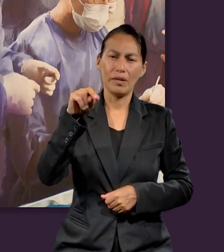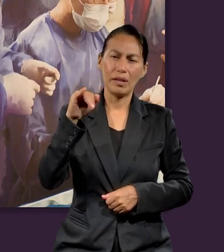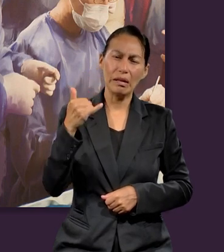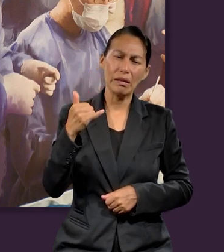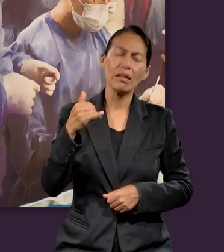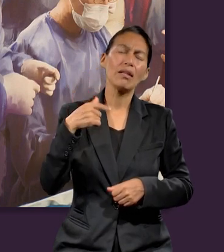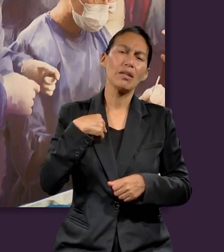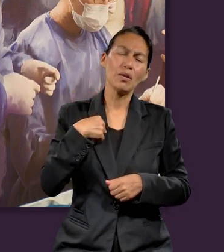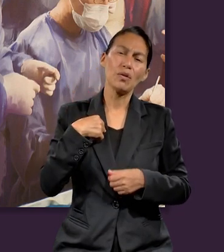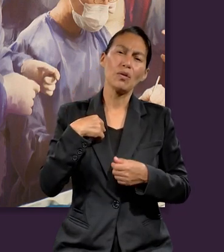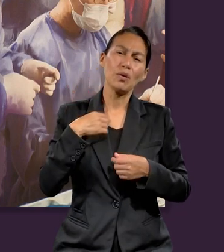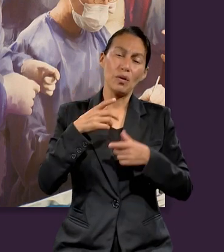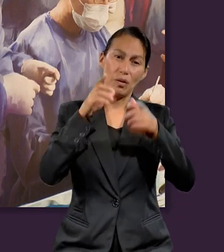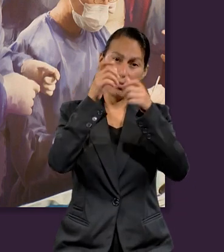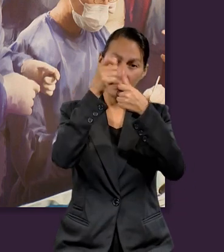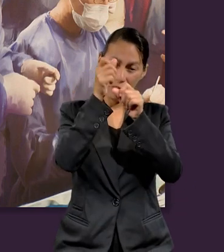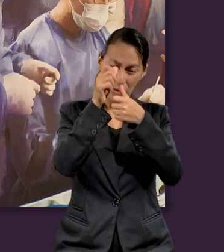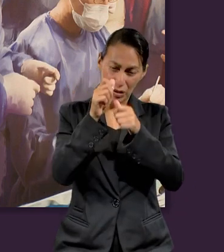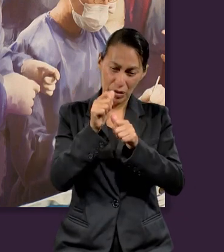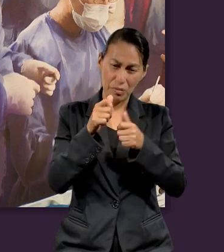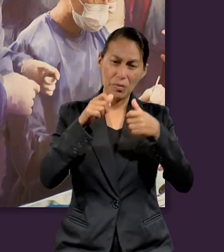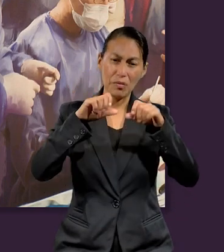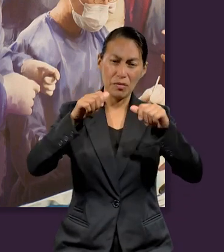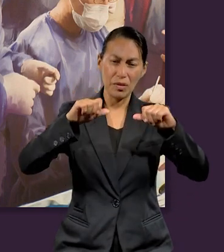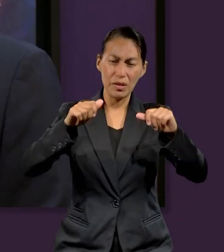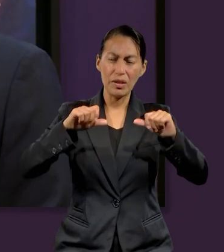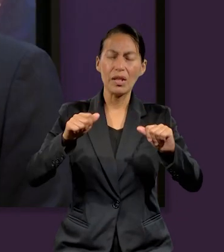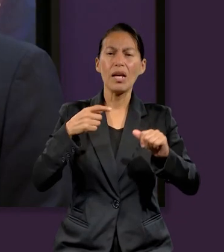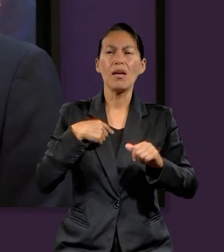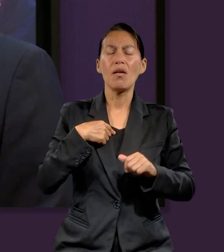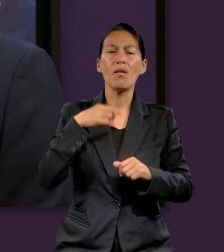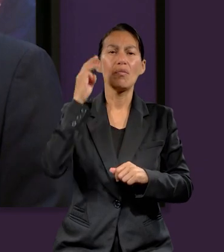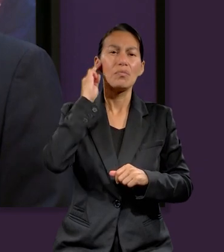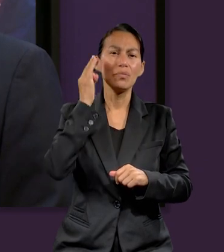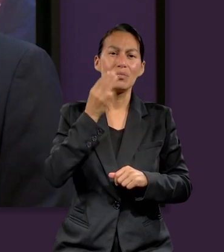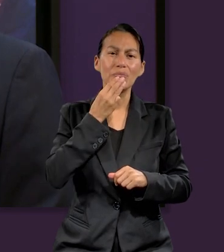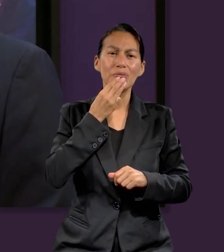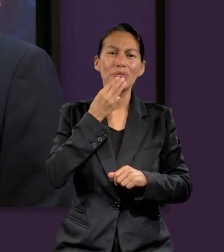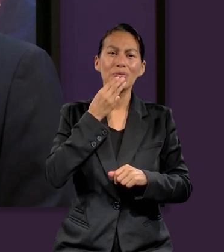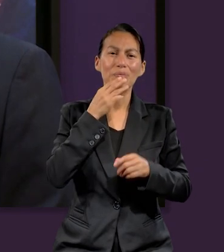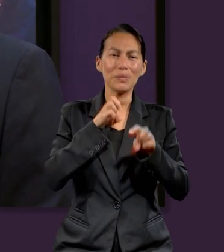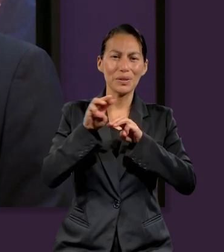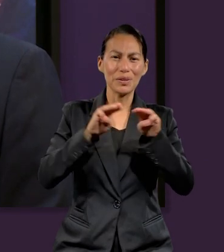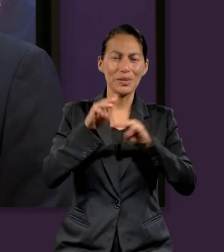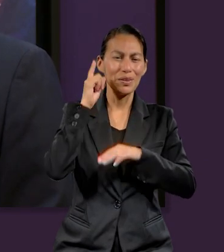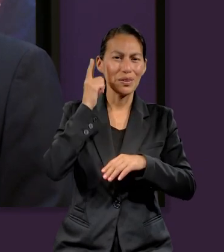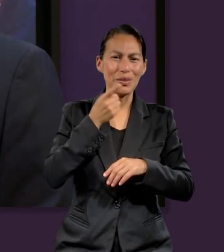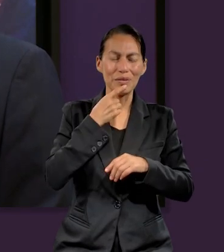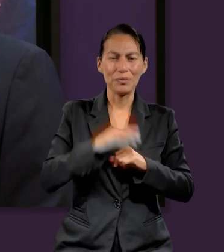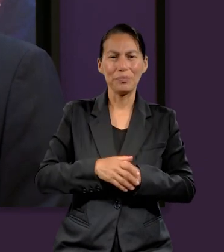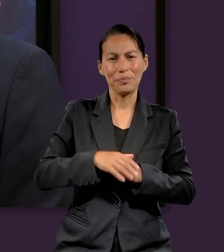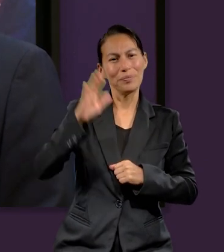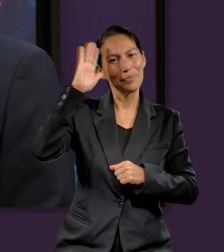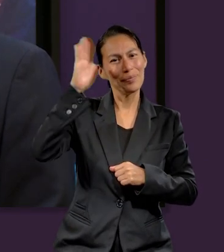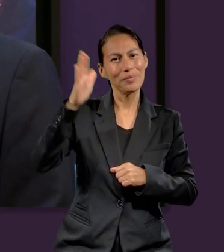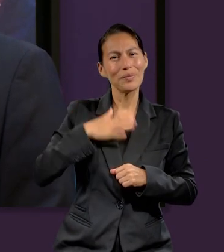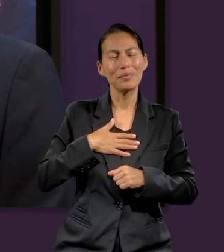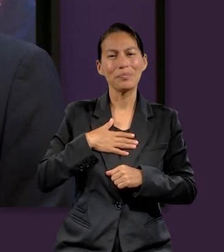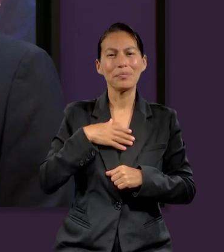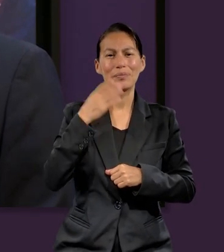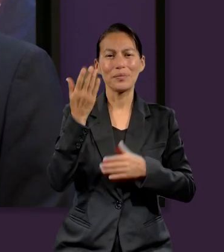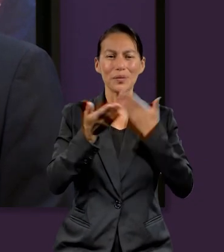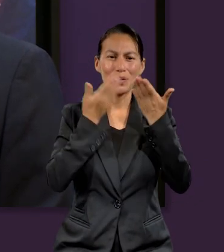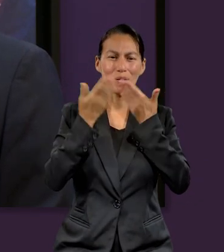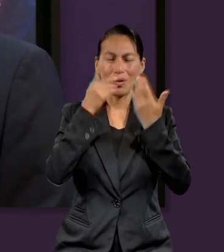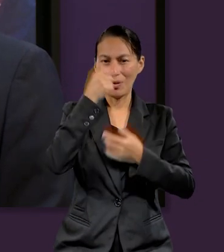física y soy parte del Ministerio de Sordos de la Universidad. Excelente. ¿Qué tal? Yo soy Samuel Jiménez, soy estudiante de teología, es un